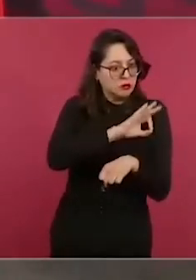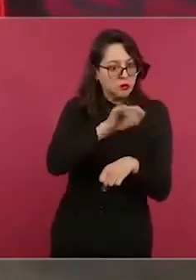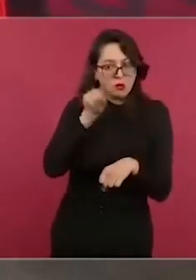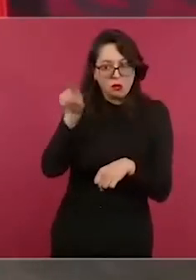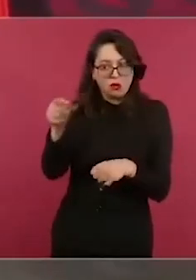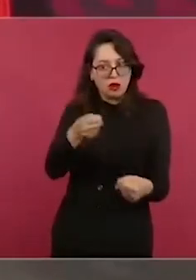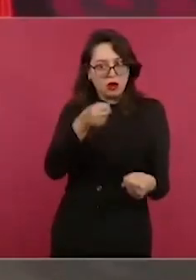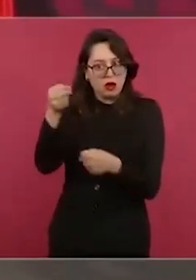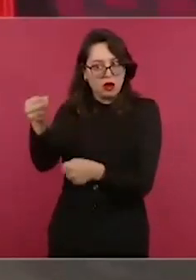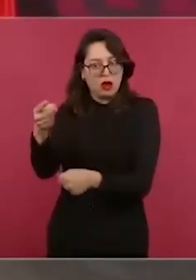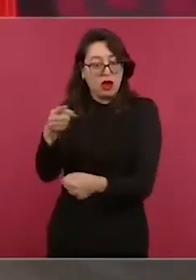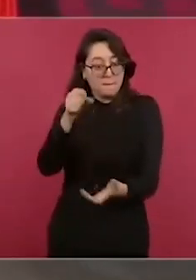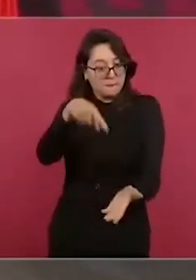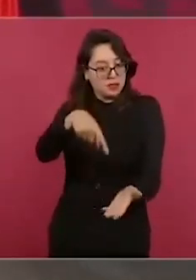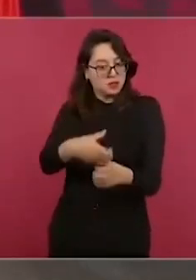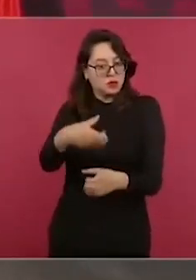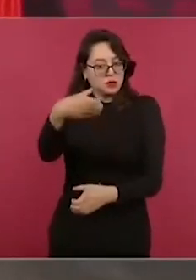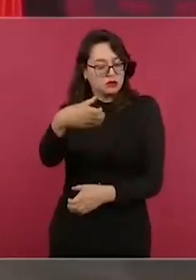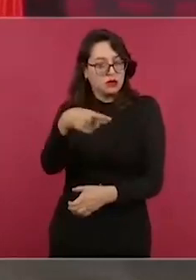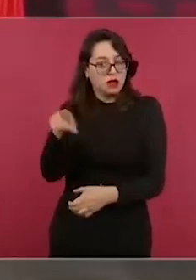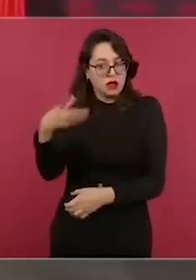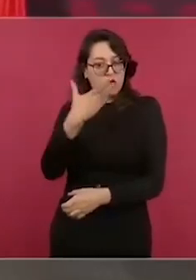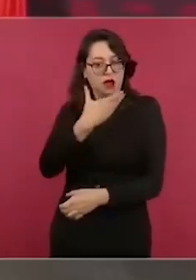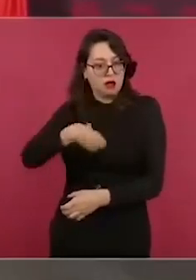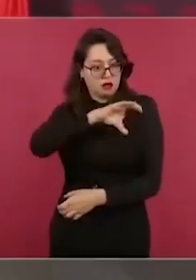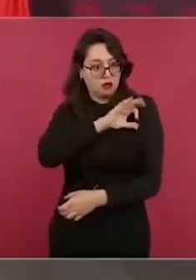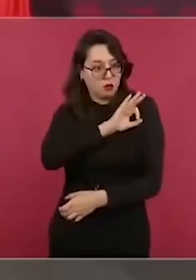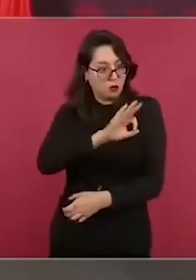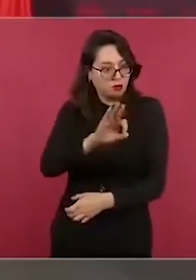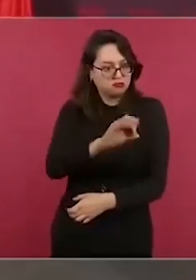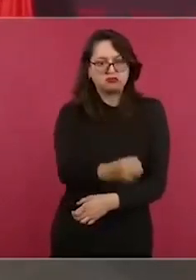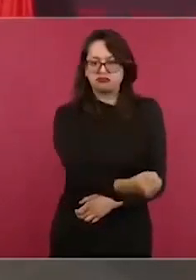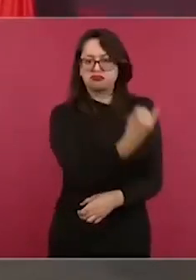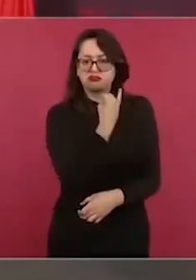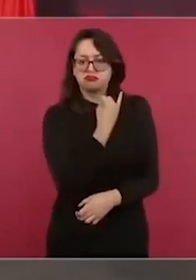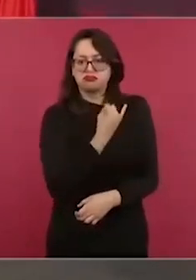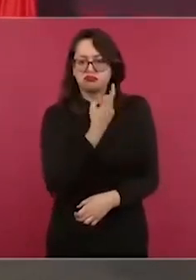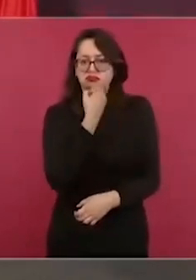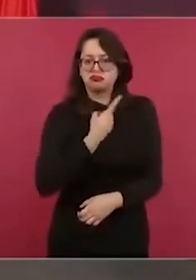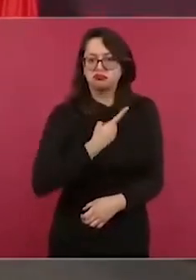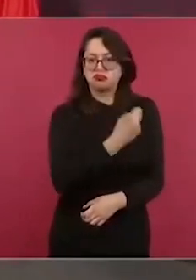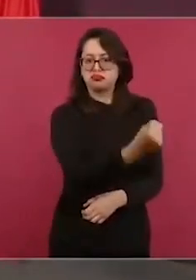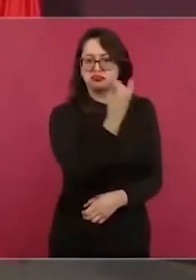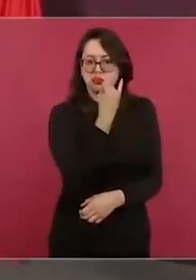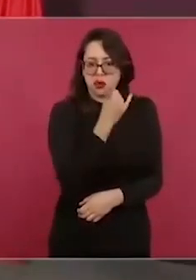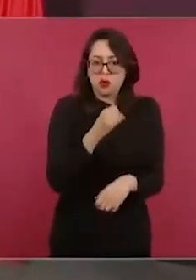ese mismo bastón lo entregara yo, a quien ahora